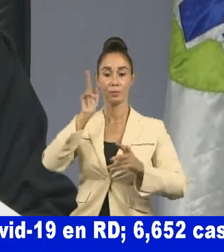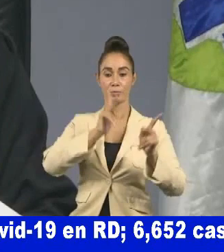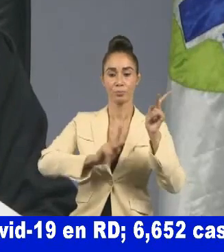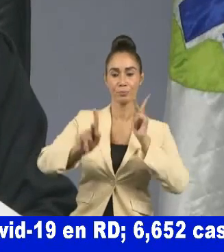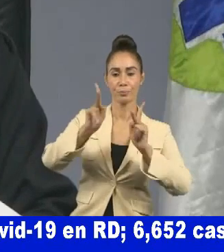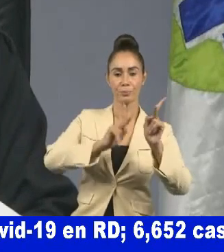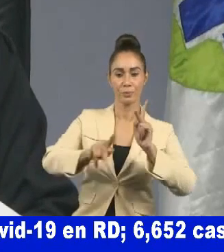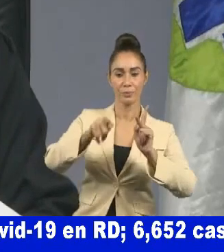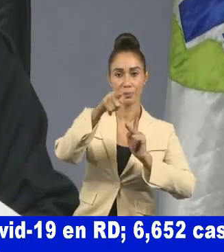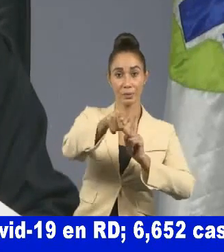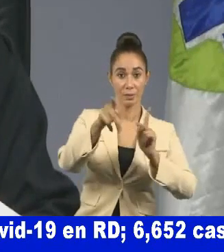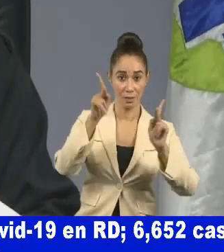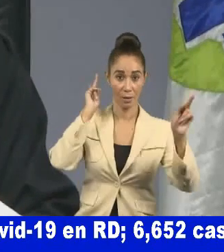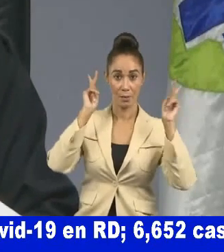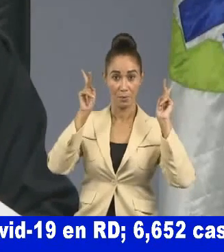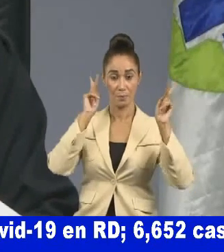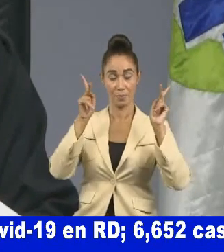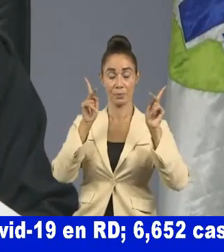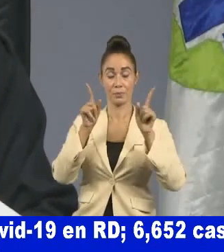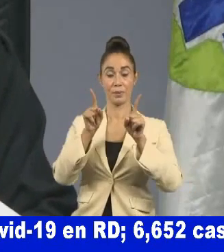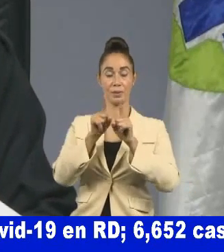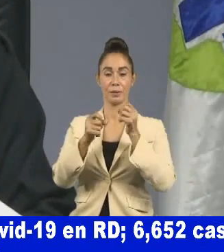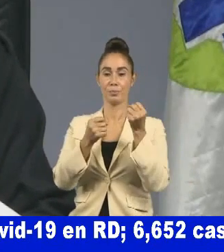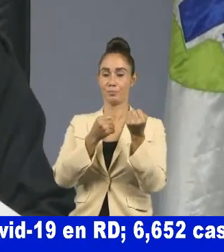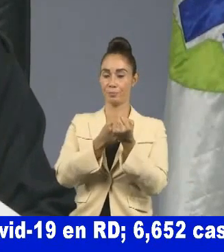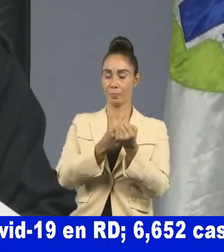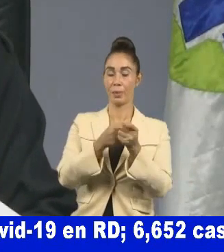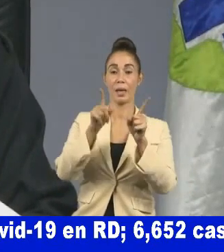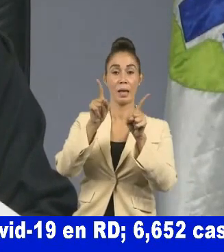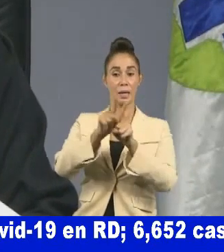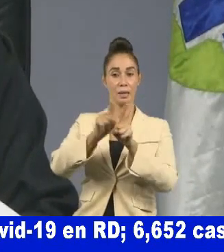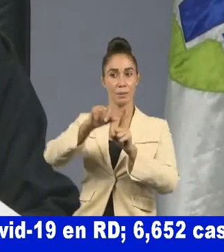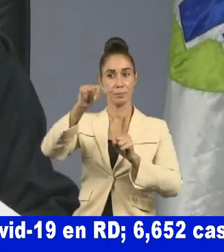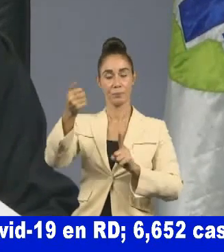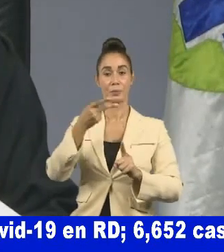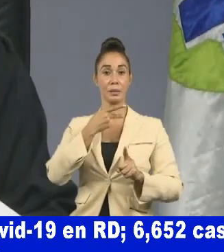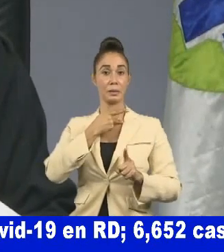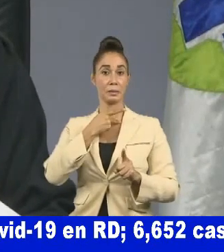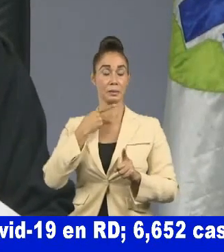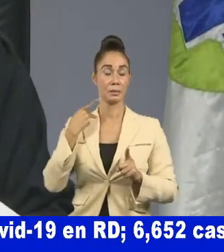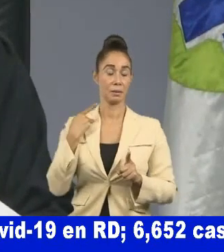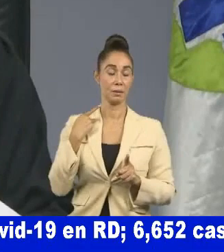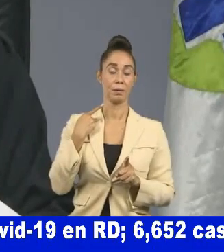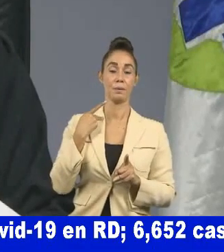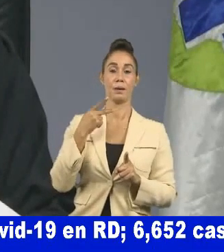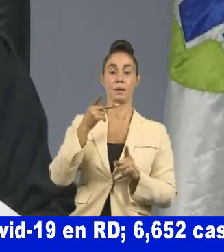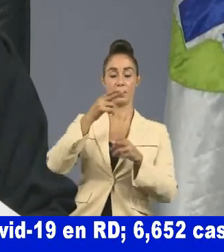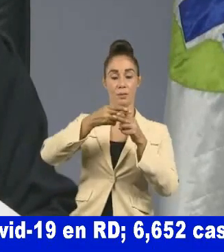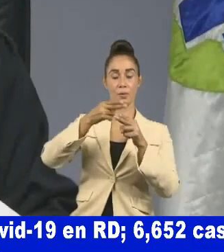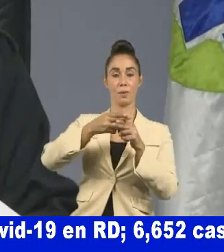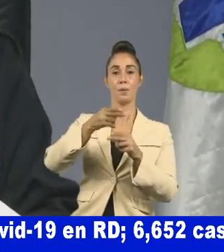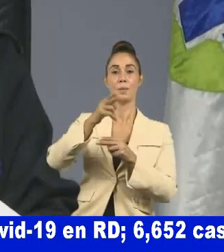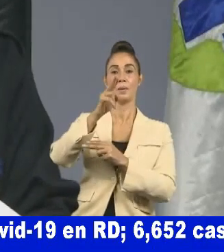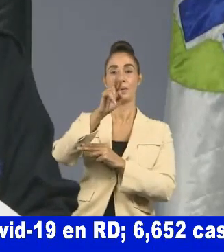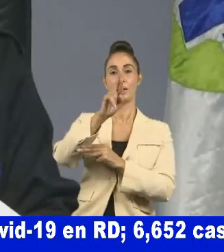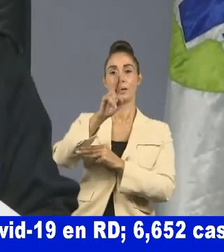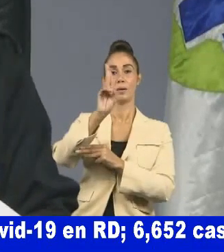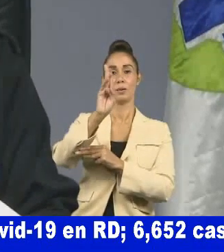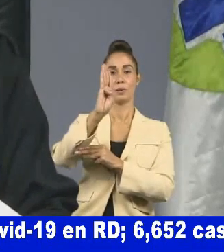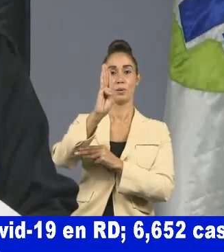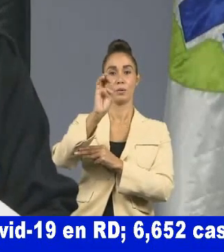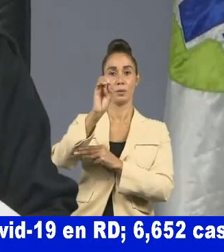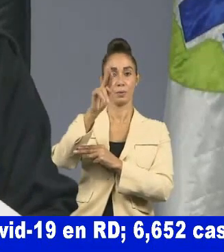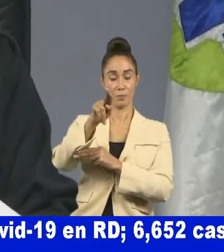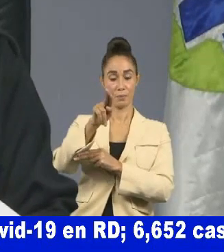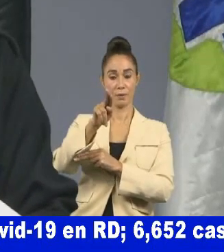Igualmente, y de manera especial, al Padre Rubén Darío de Cabarete, así como a